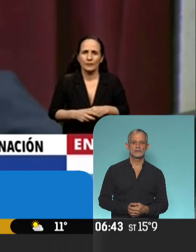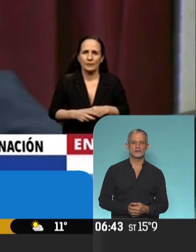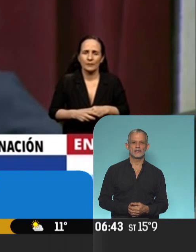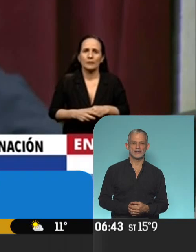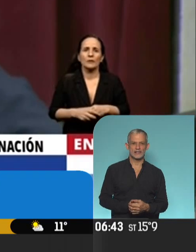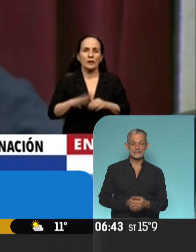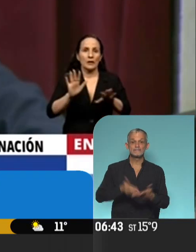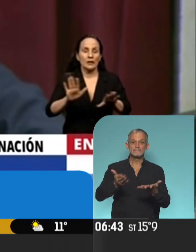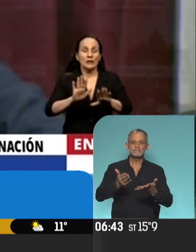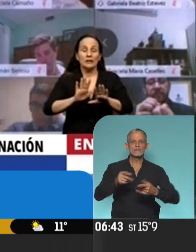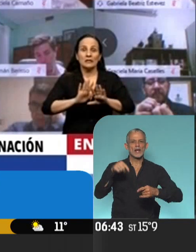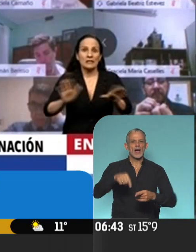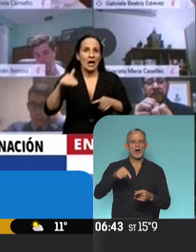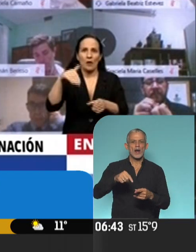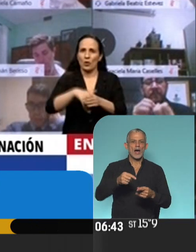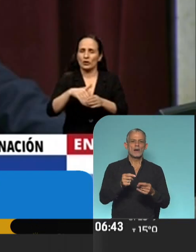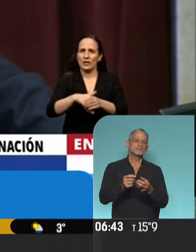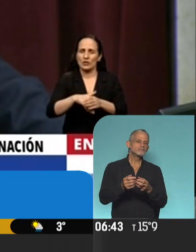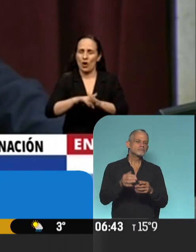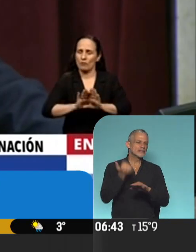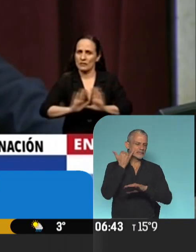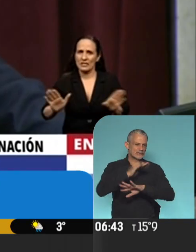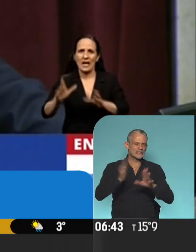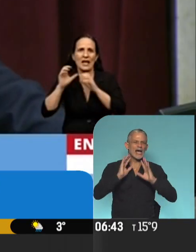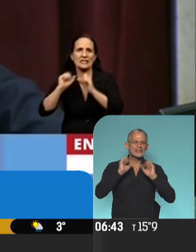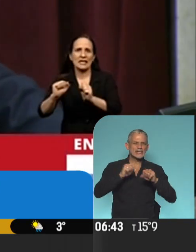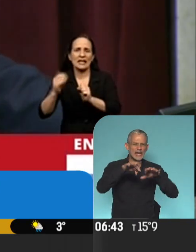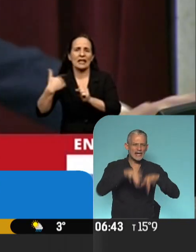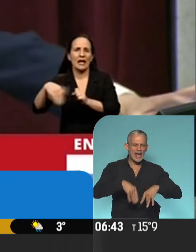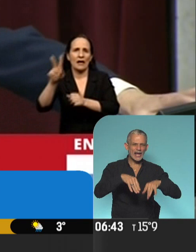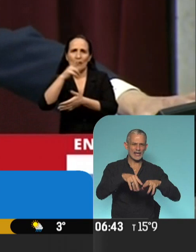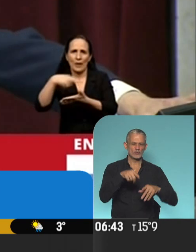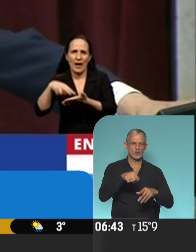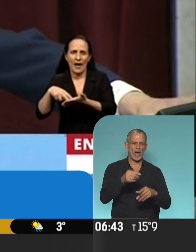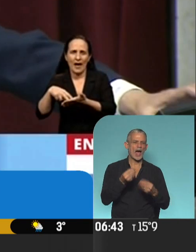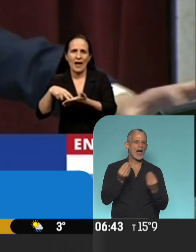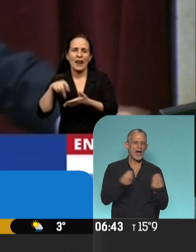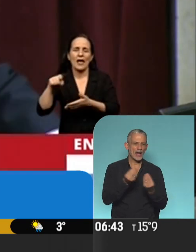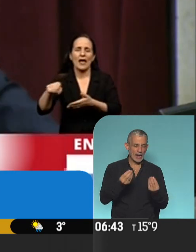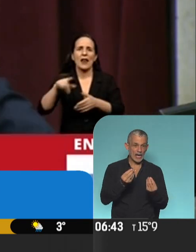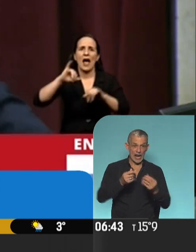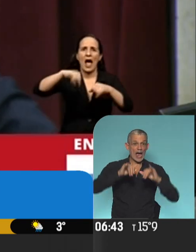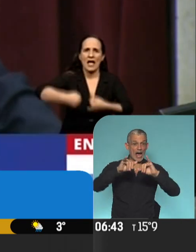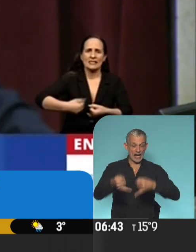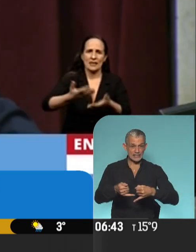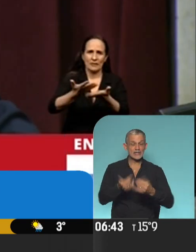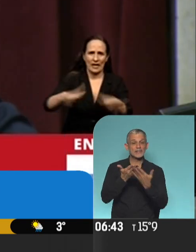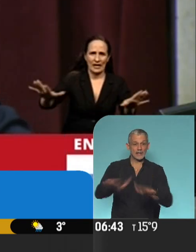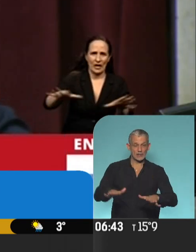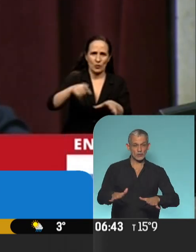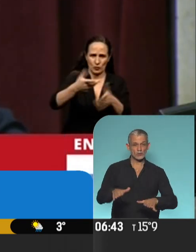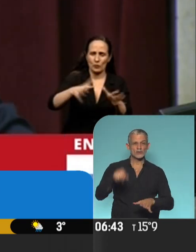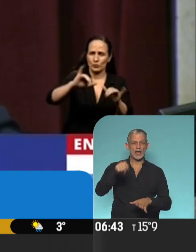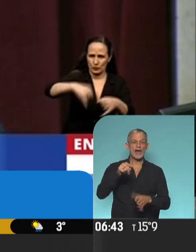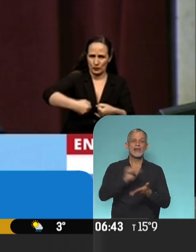Se cierra la votación por secretaría. dará lectura a la aceptación de la renuncia